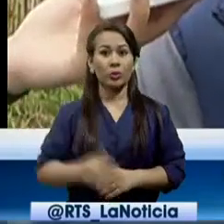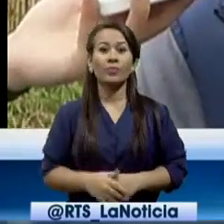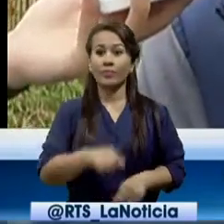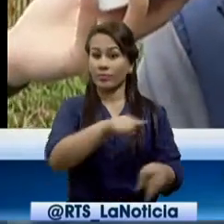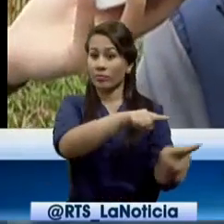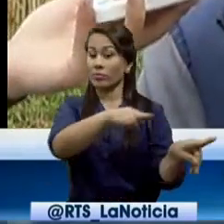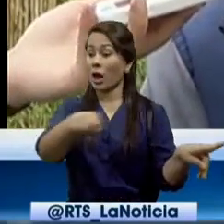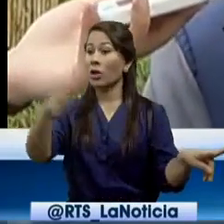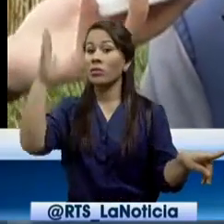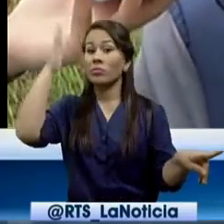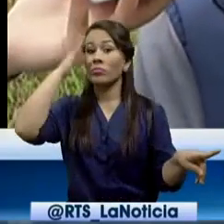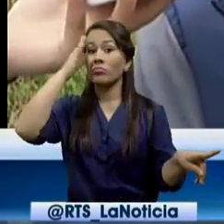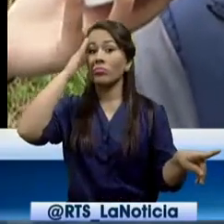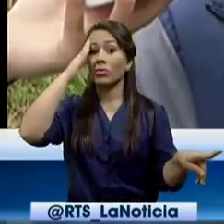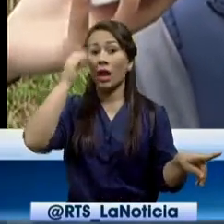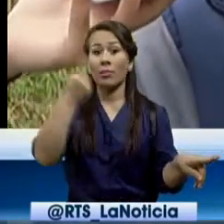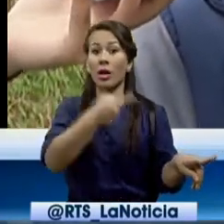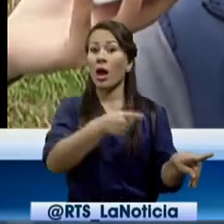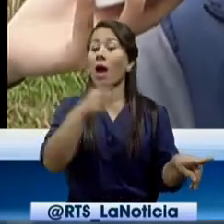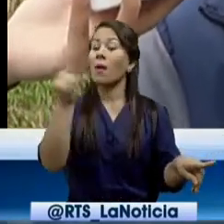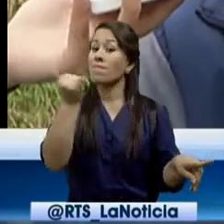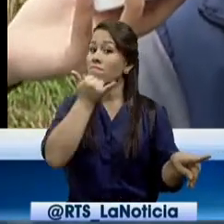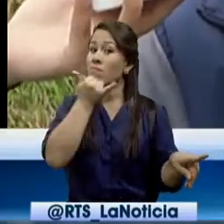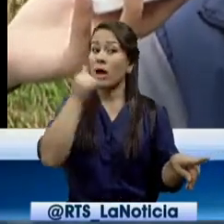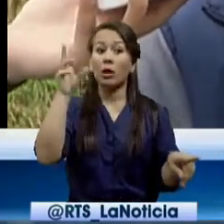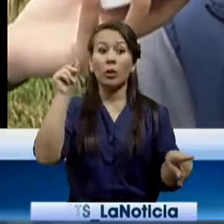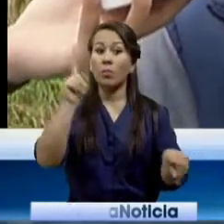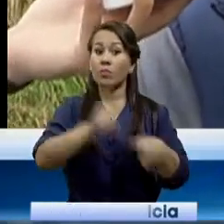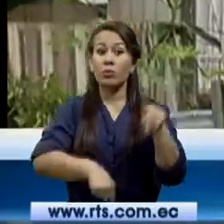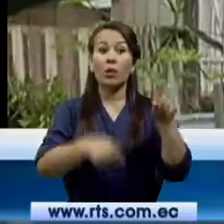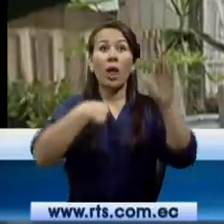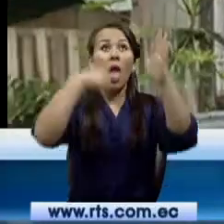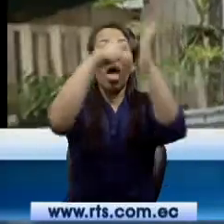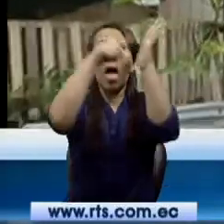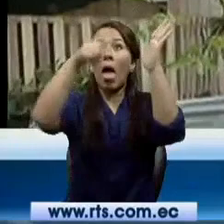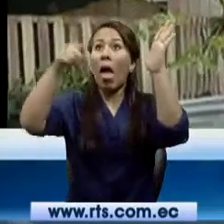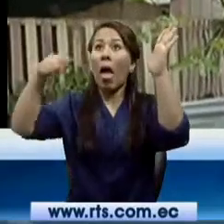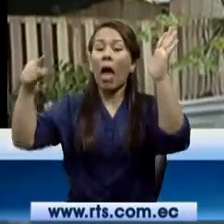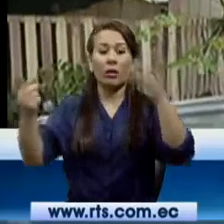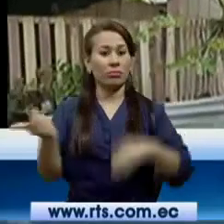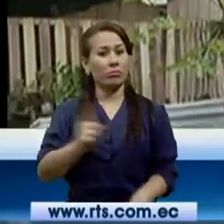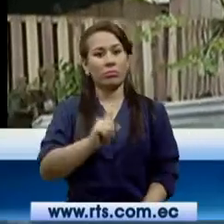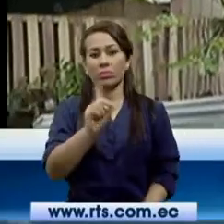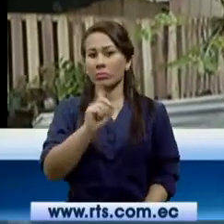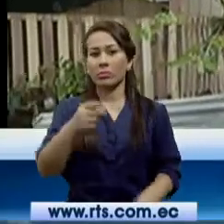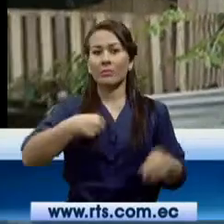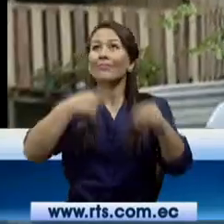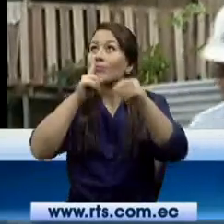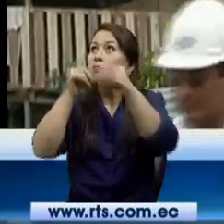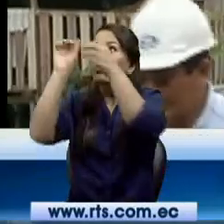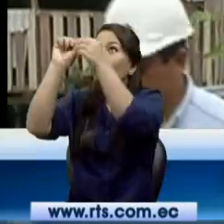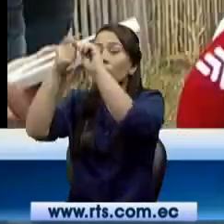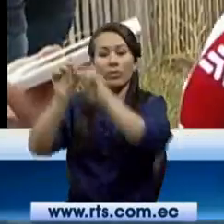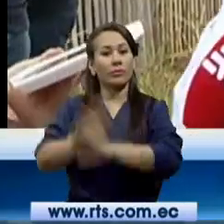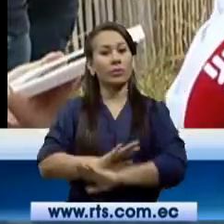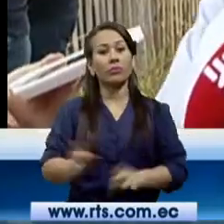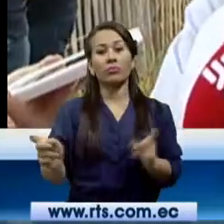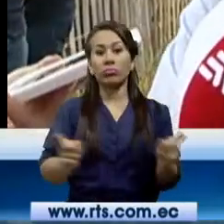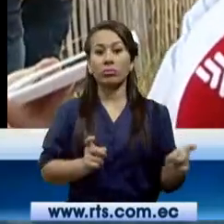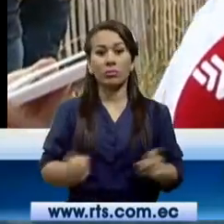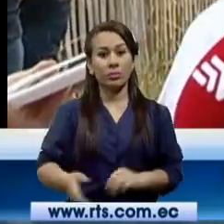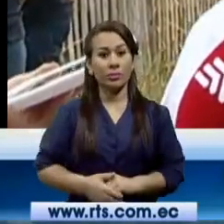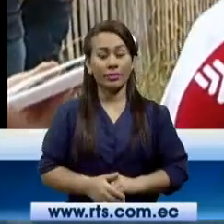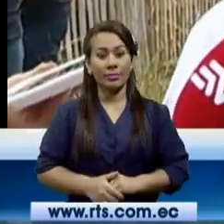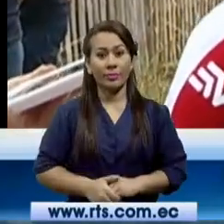saben los delitos o las contravenciones que están cometiendo en este sector y se está procediendo a tomar ya las medidas correspondientes. De hecho,